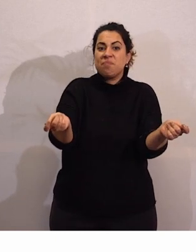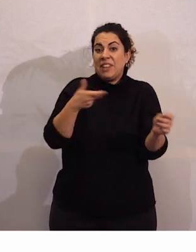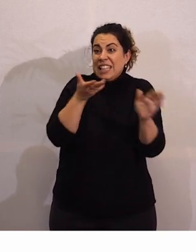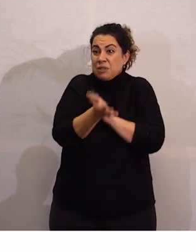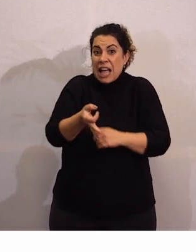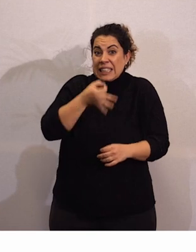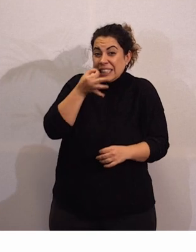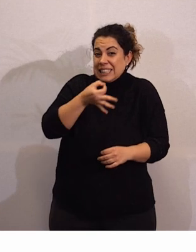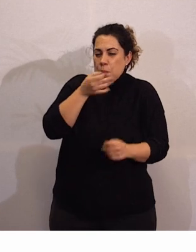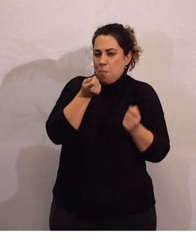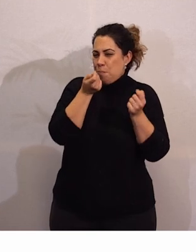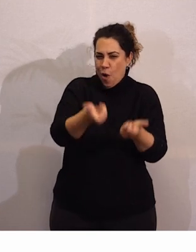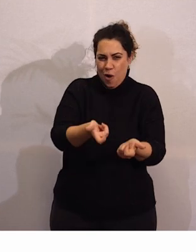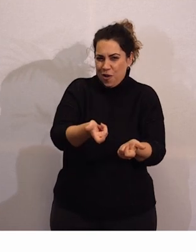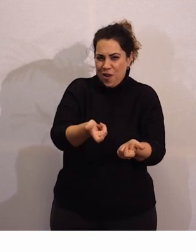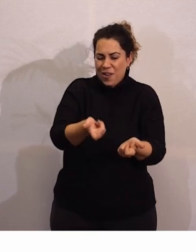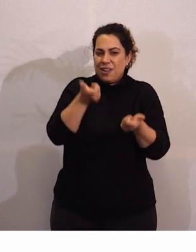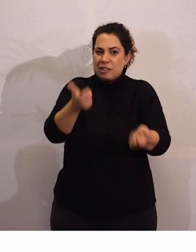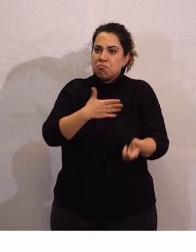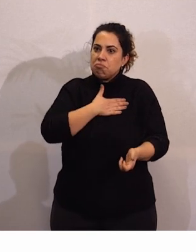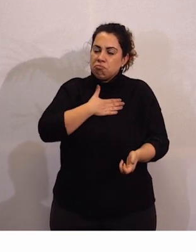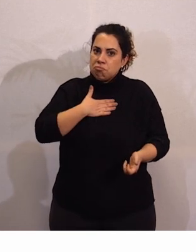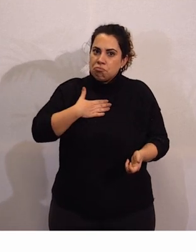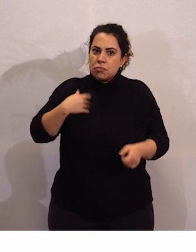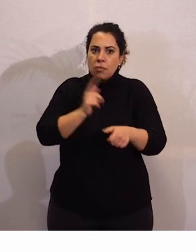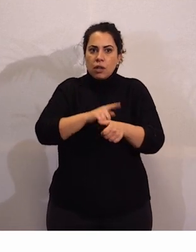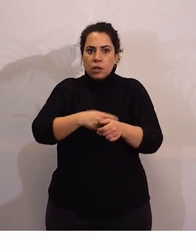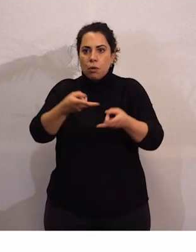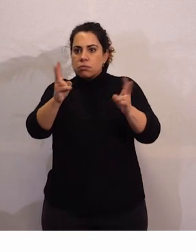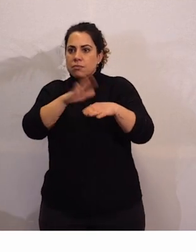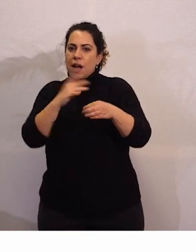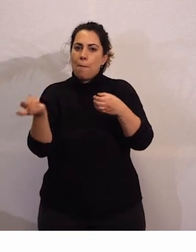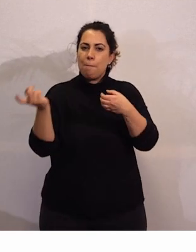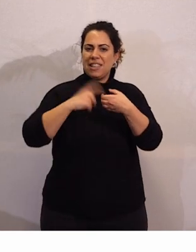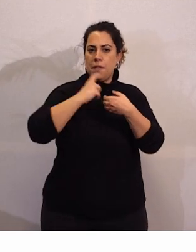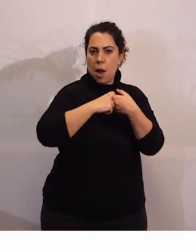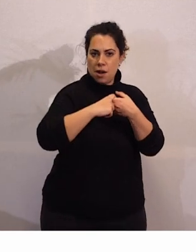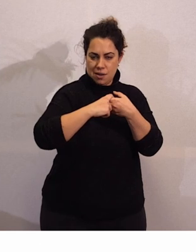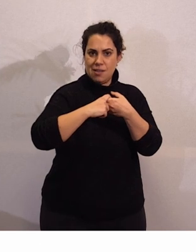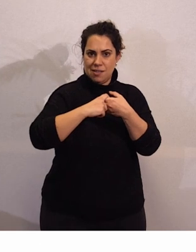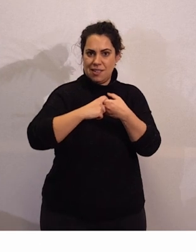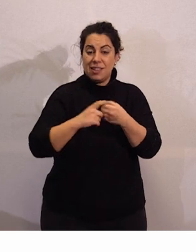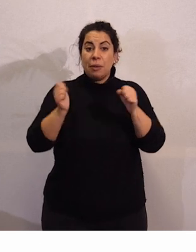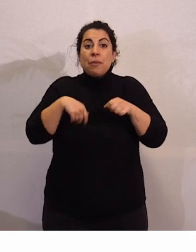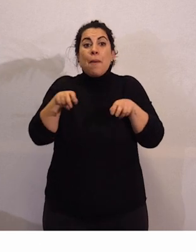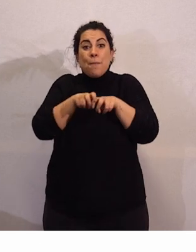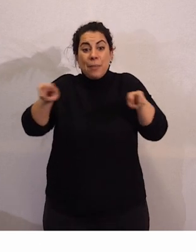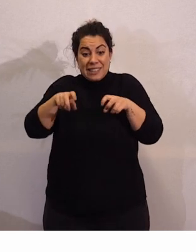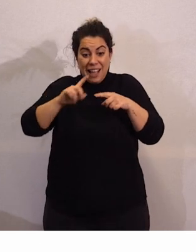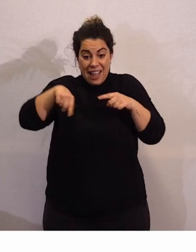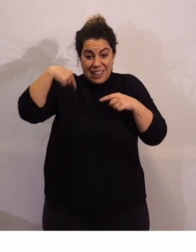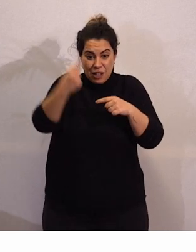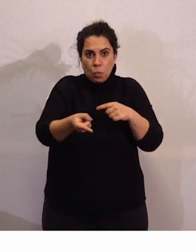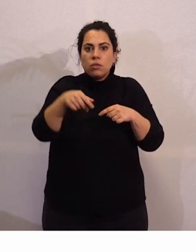intervenciones. Queremos dejaros tiempo para participar. Después de cada mesa, vais a